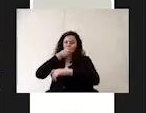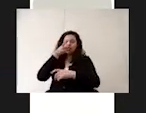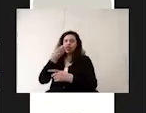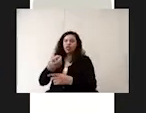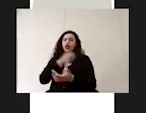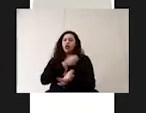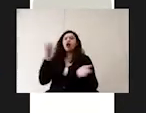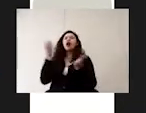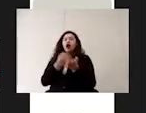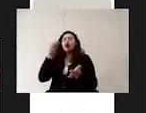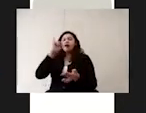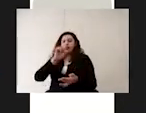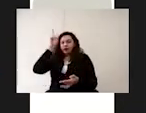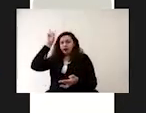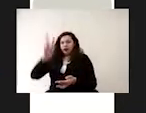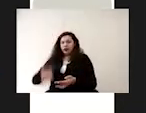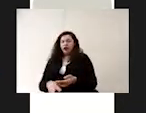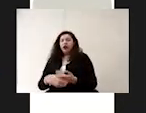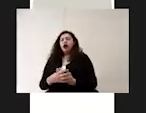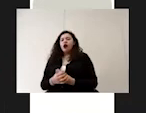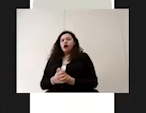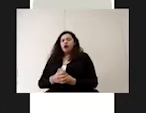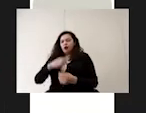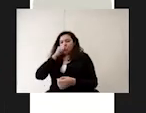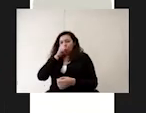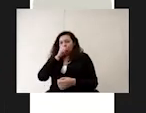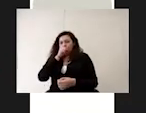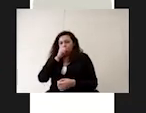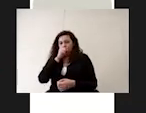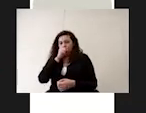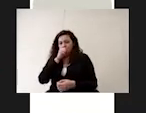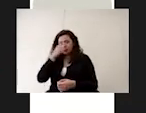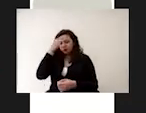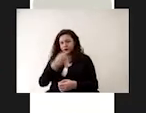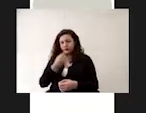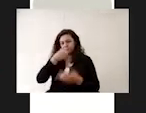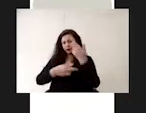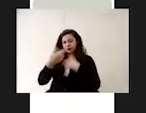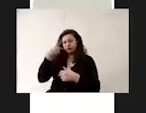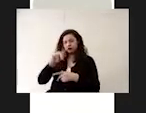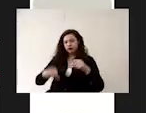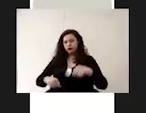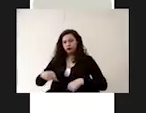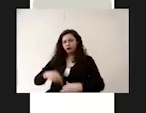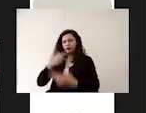indicar que es un paciente apto para regresar a sus actividades